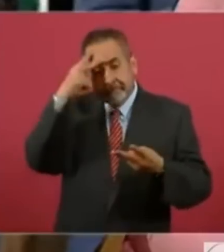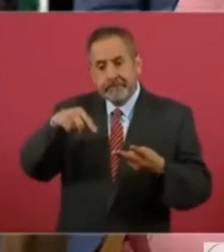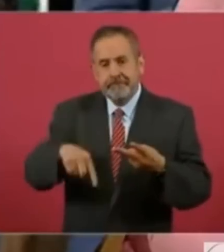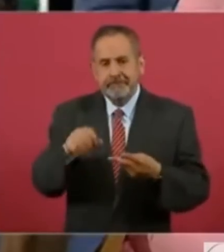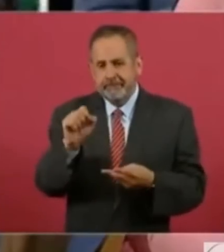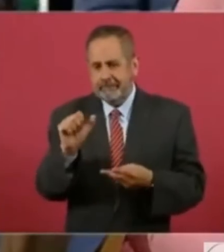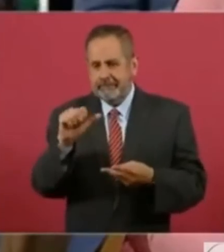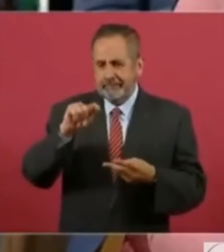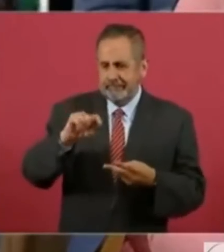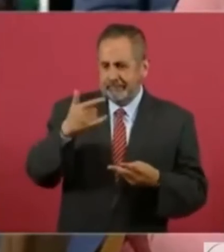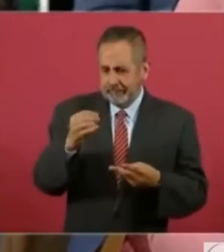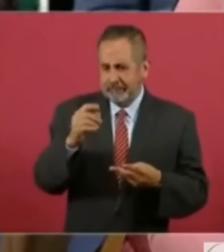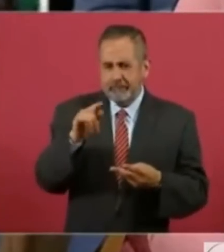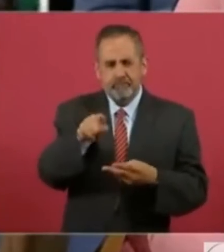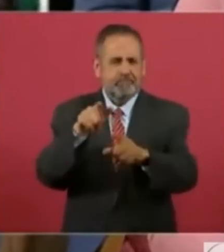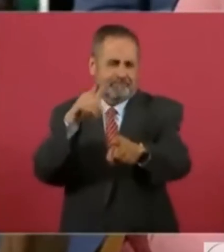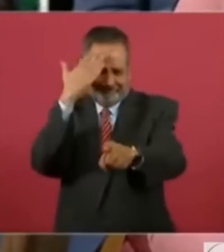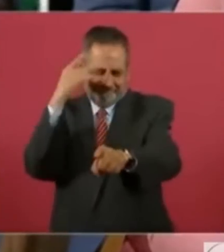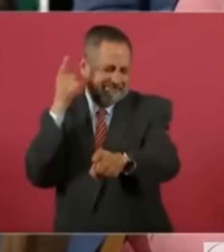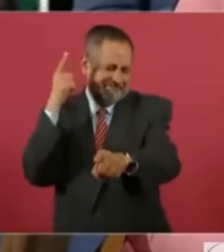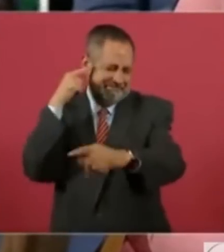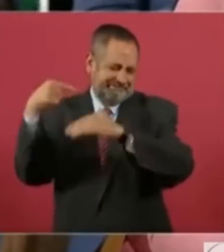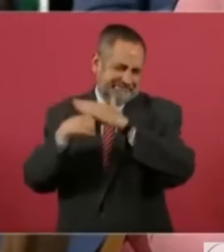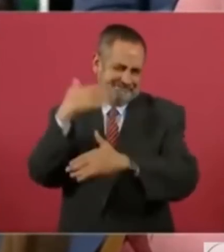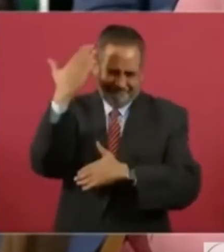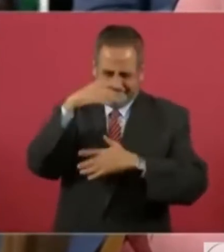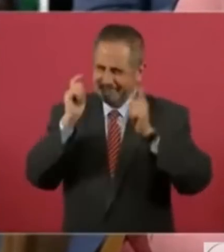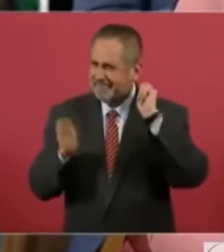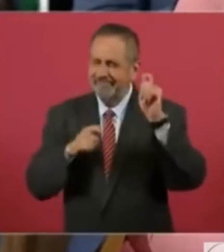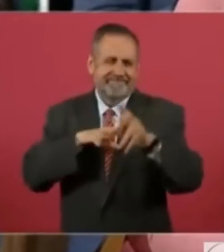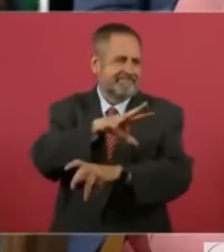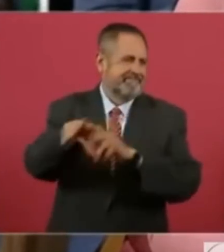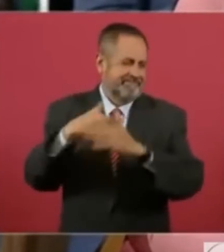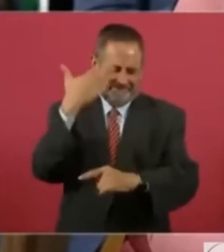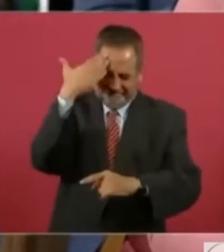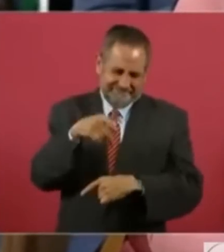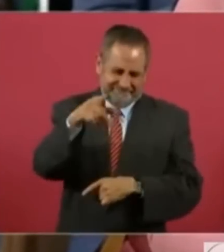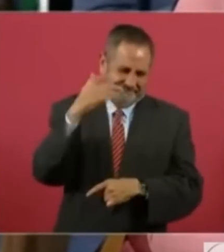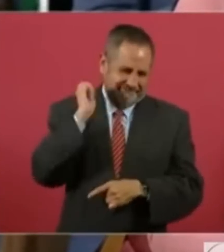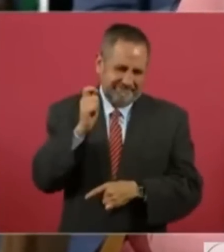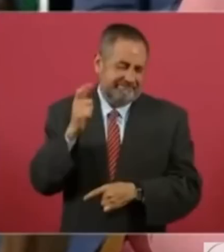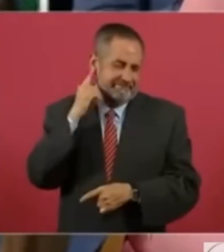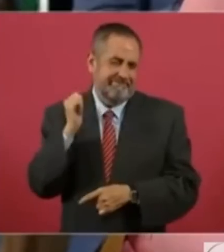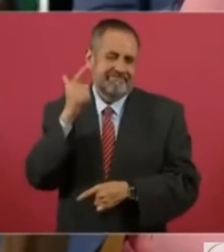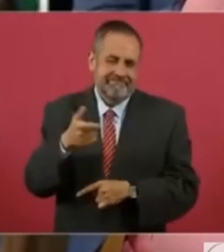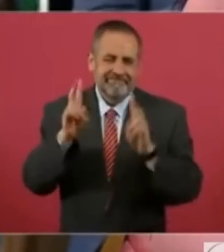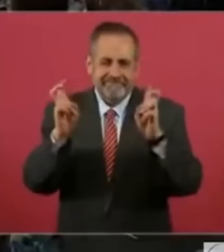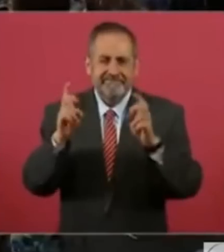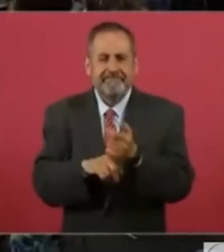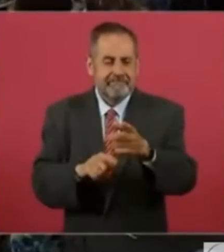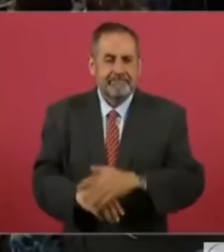bueno. Usted que se entera de todo y sabe de todo, es la persona mejor informada del país, ¿sabe algo de este tema? Sí,